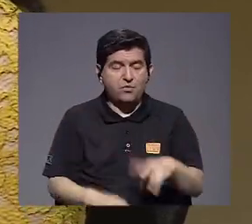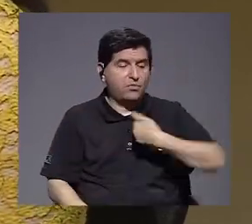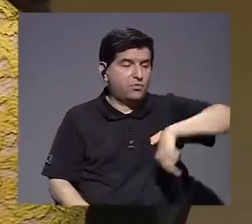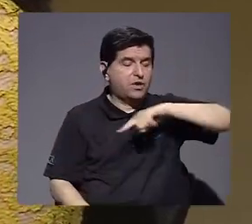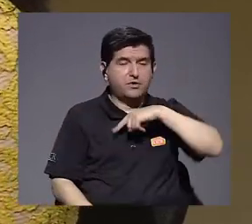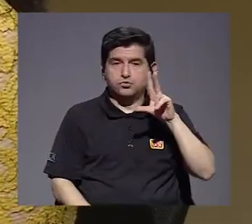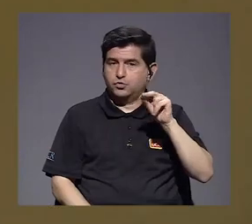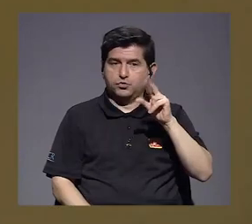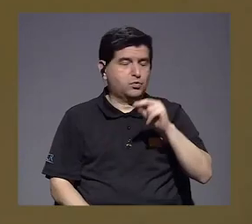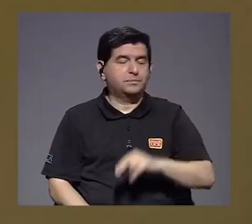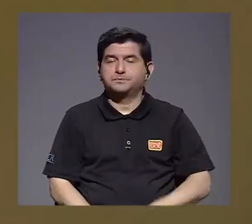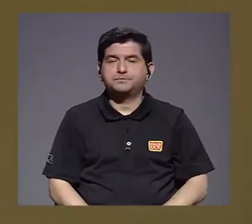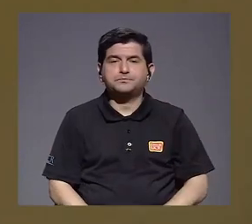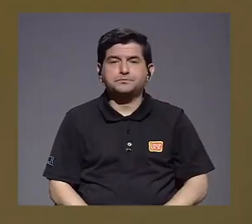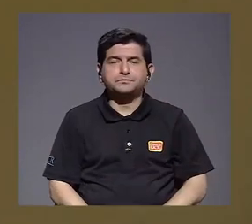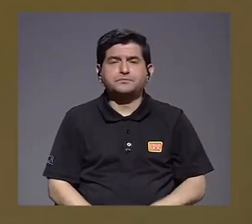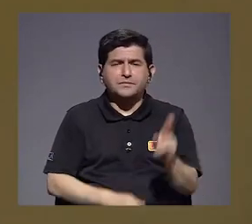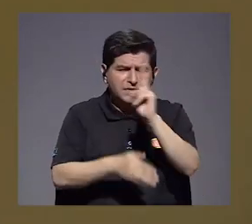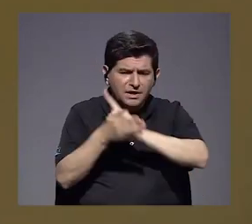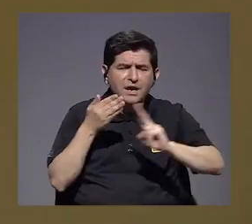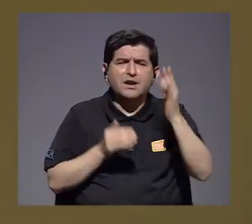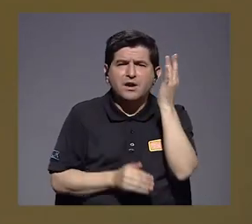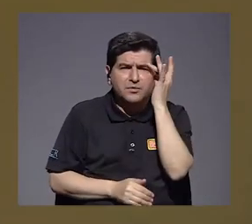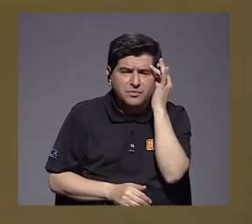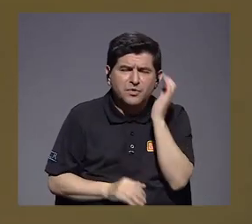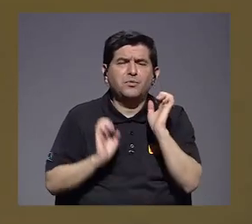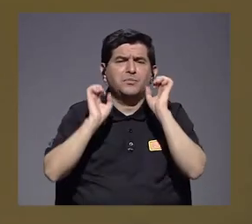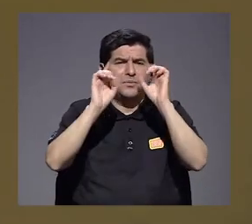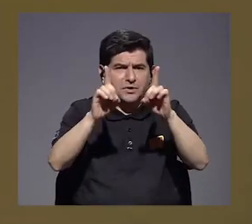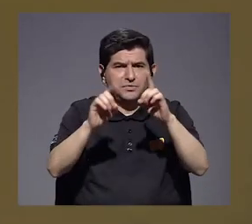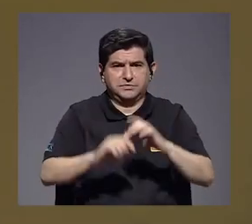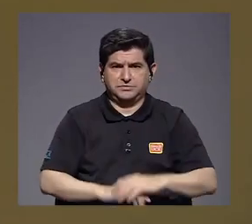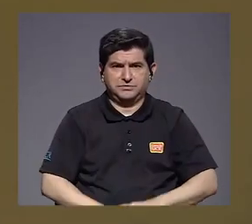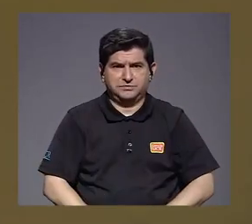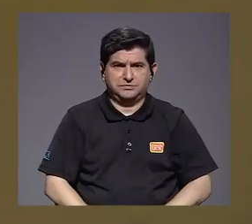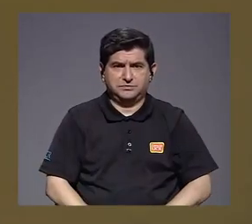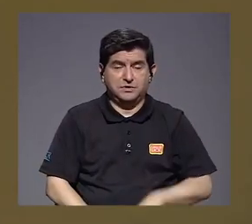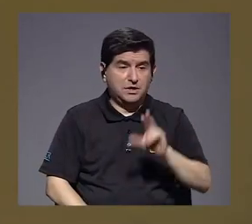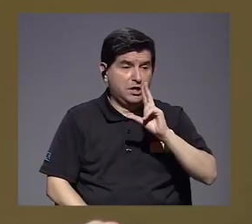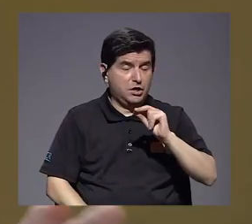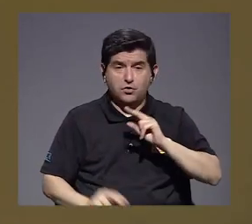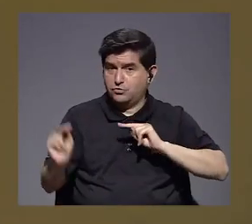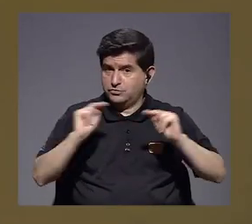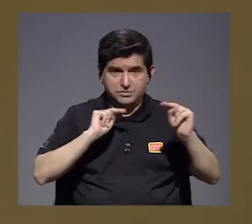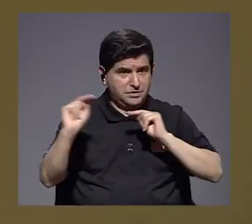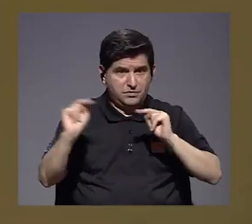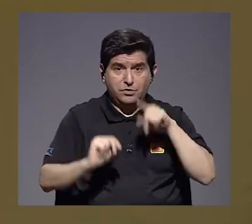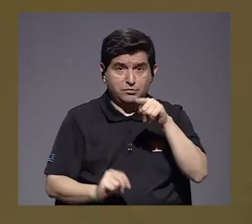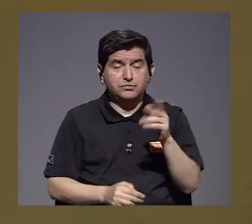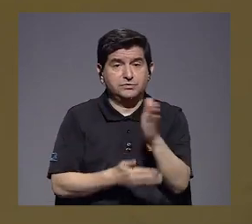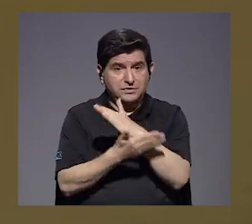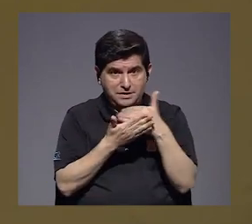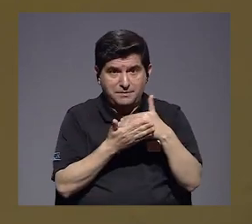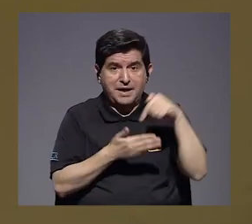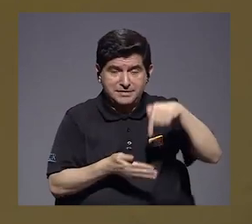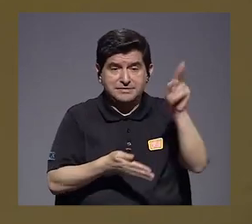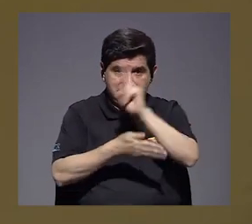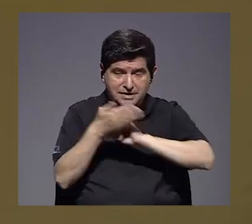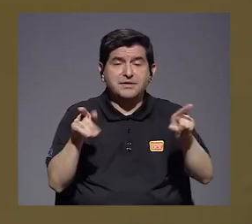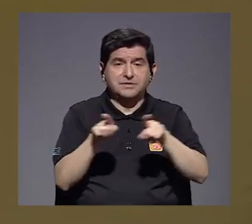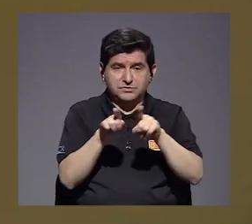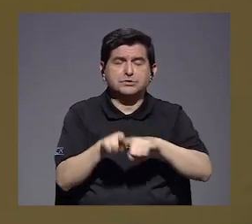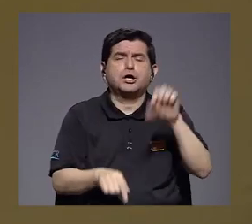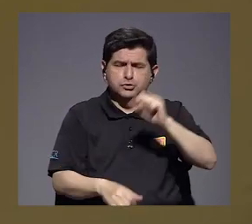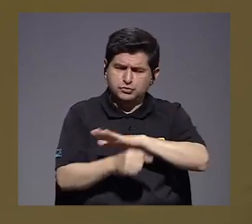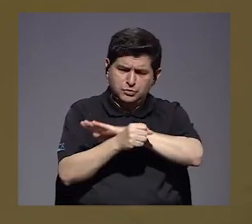no estamos ahí. En la universidad preocupa mucho la educación, y la educación no es negociable. Usted es parte de esta universidad